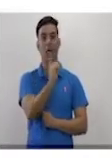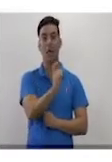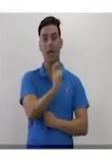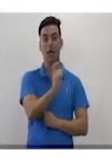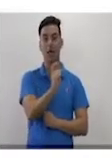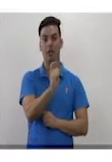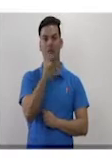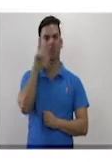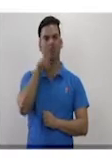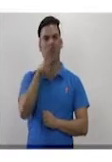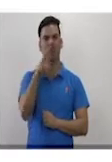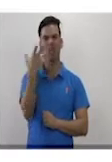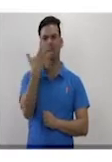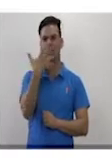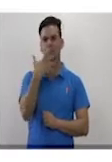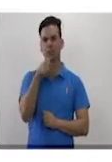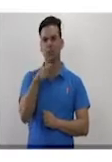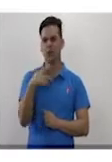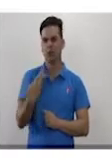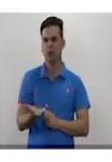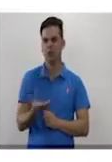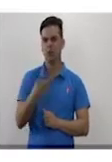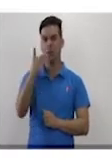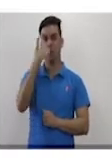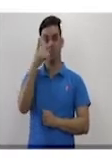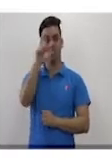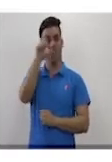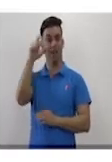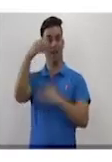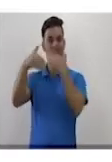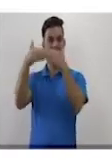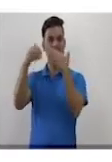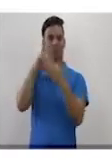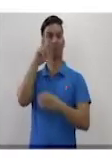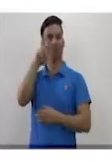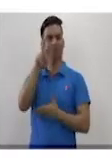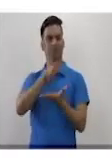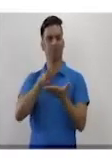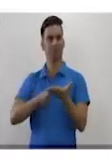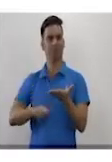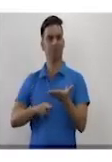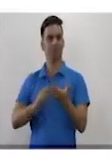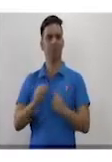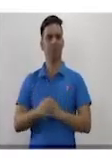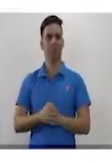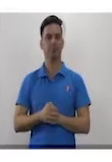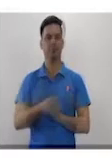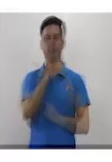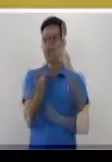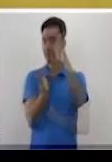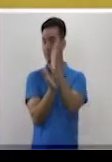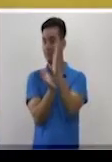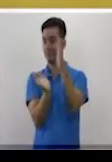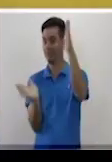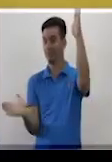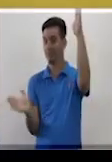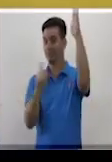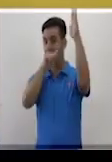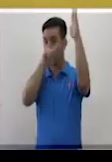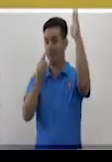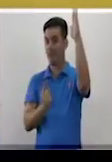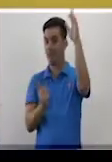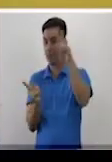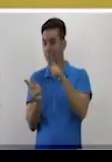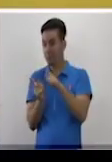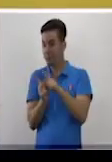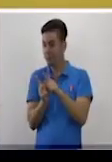observa tus datos. X era el valor, o sea, la amplitud del ángulo que